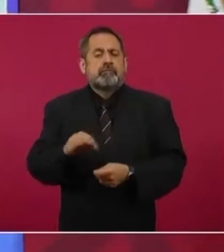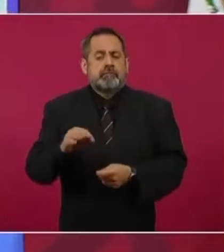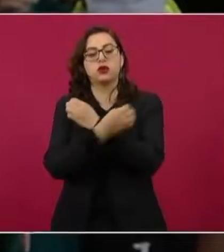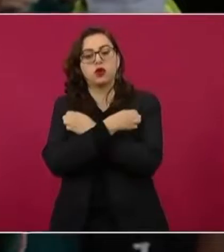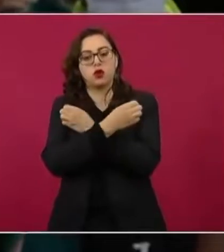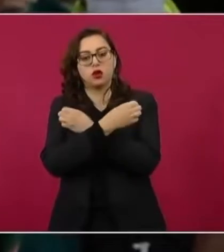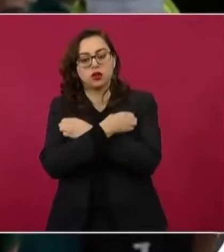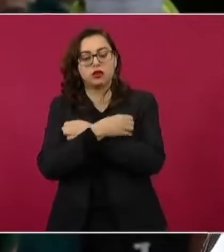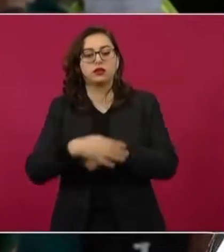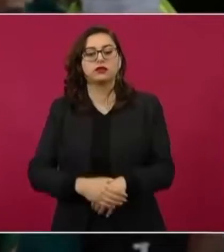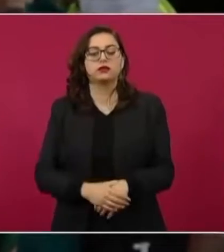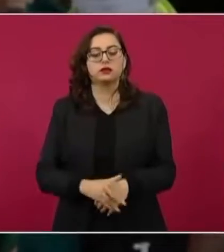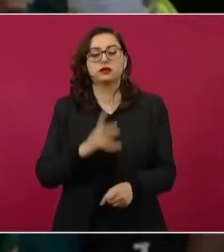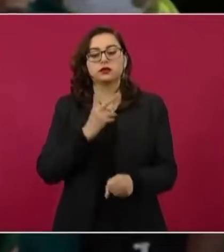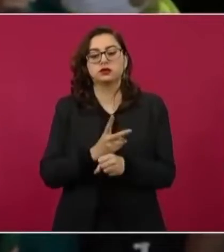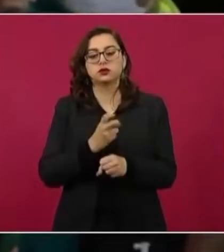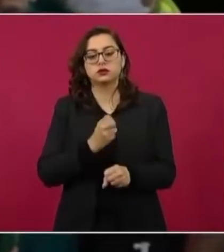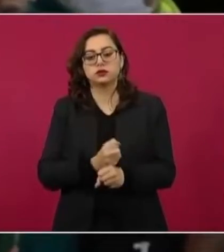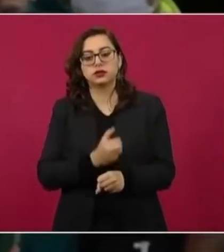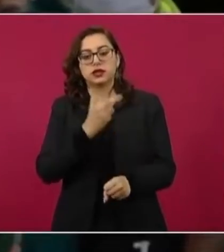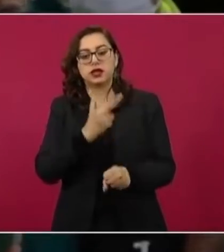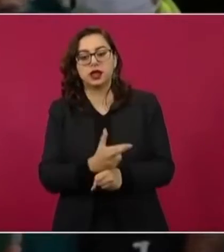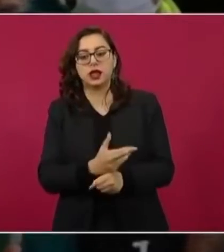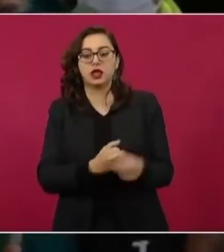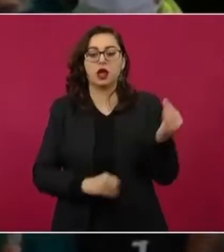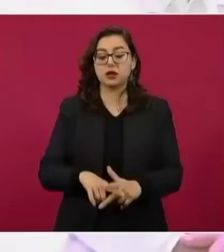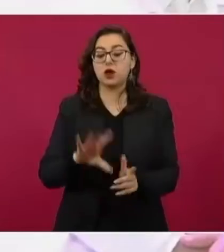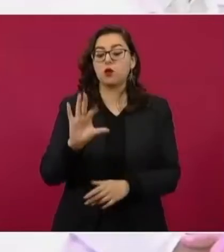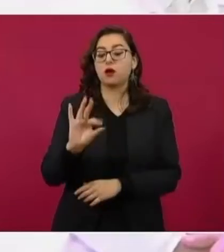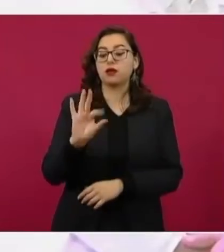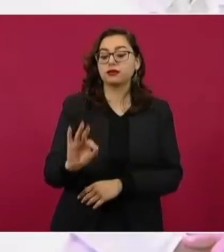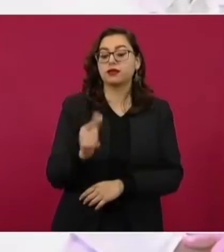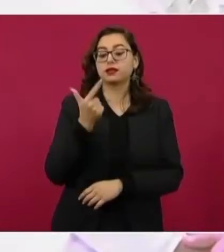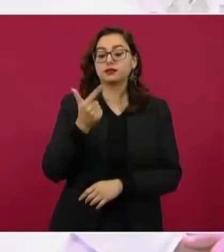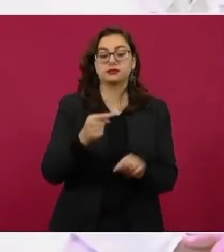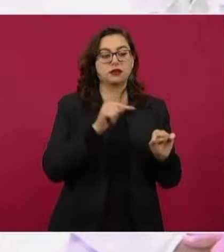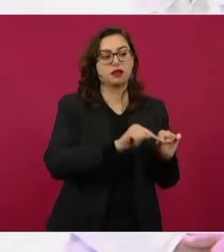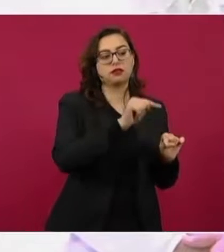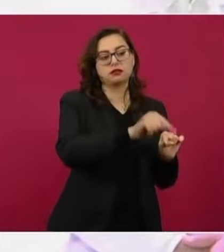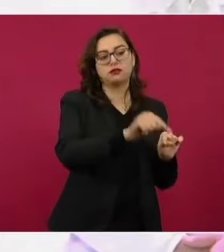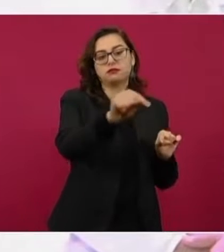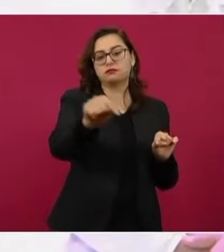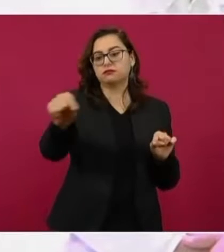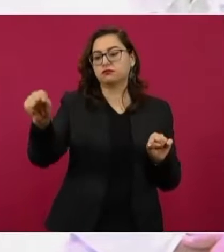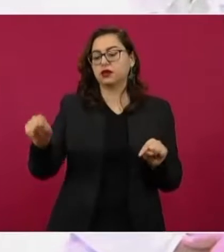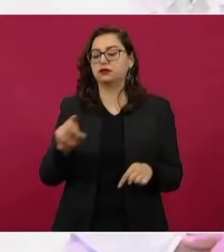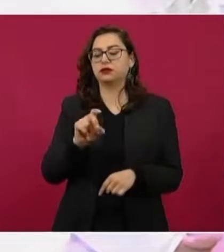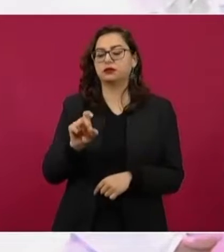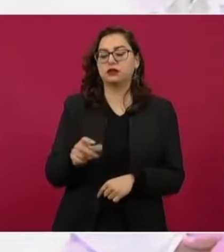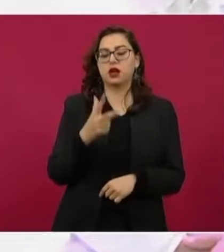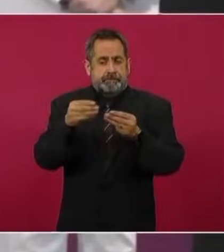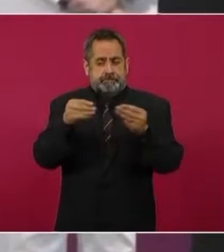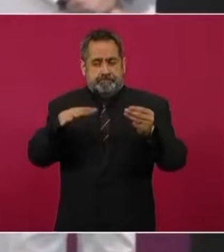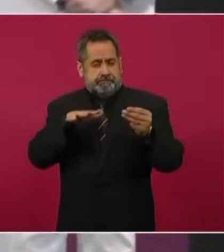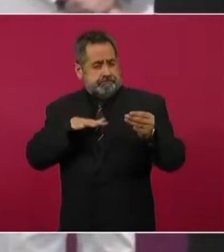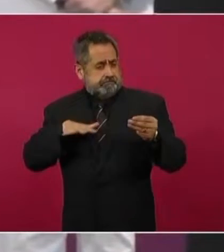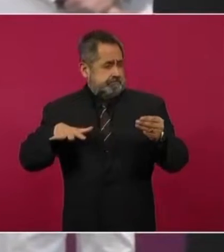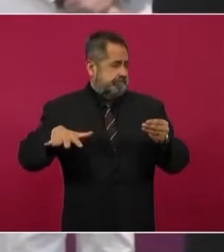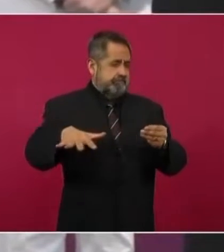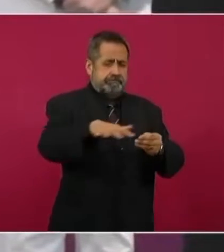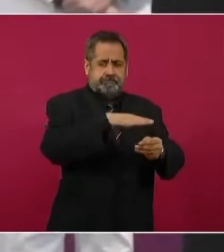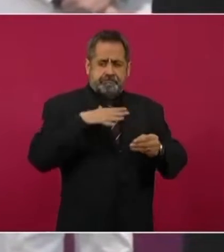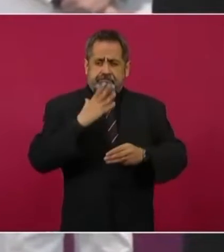Nacional con el secretario de Gobernación, Adán Augusto López Hernández, los mandatarios estatales ponderaron los avances en sus